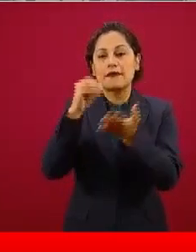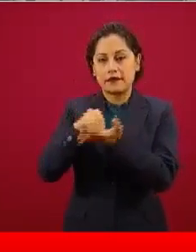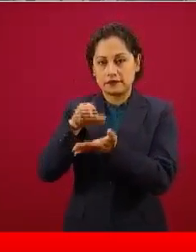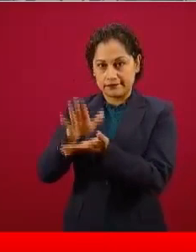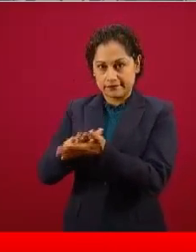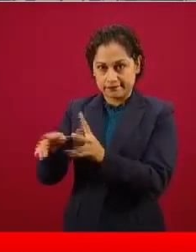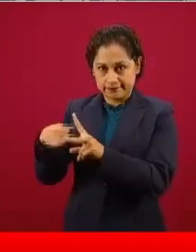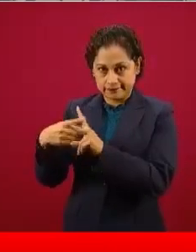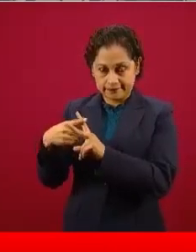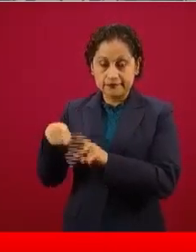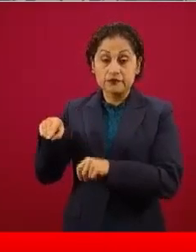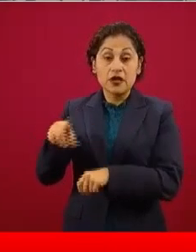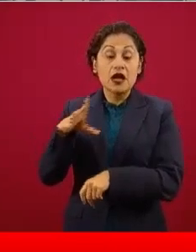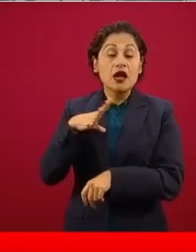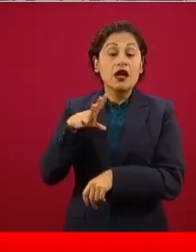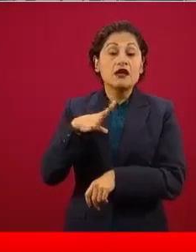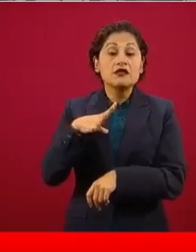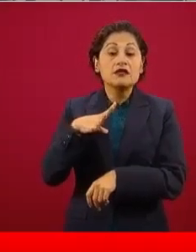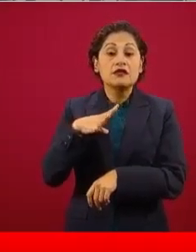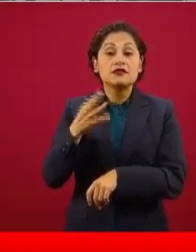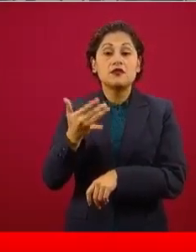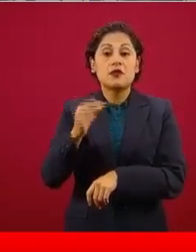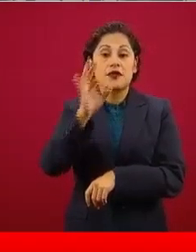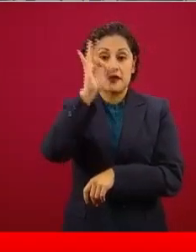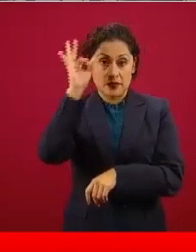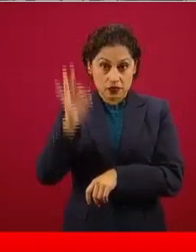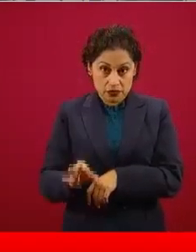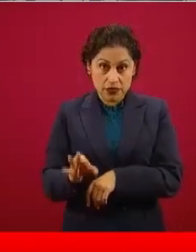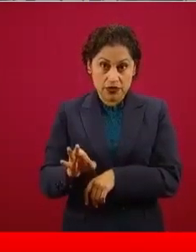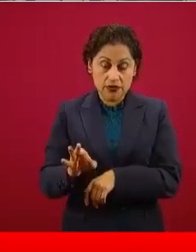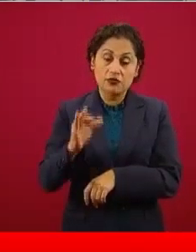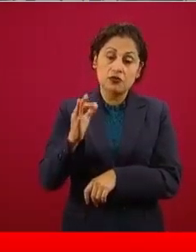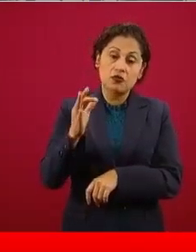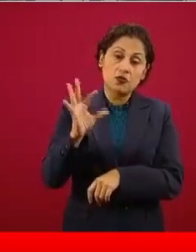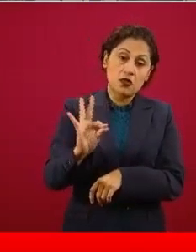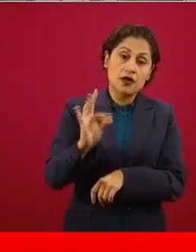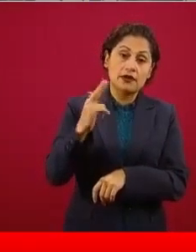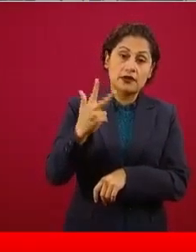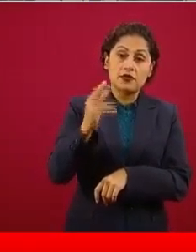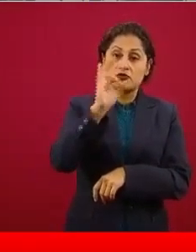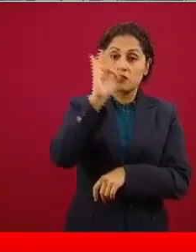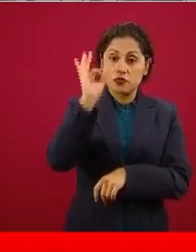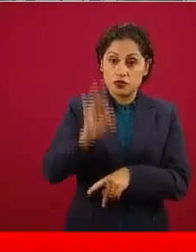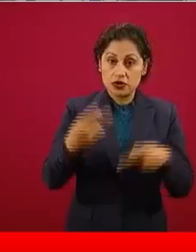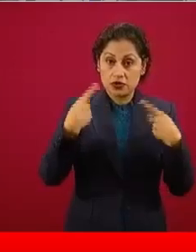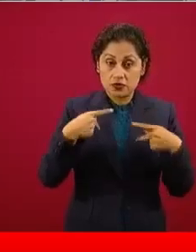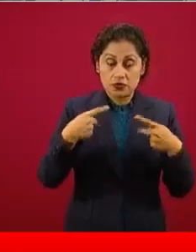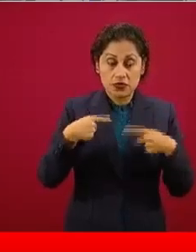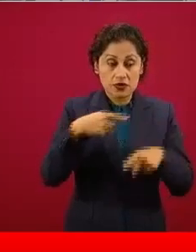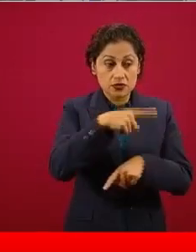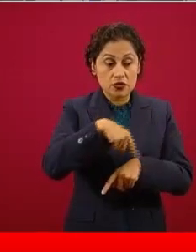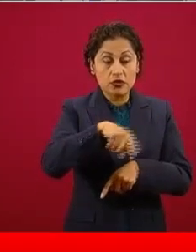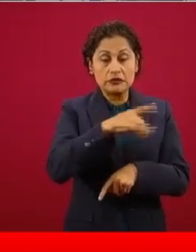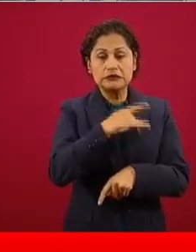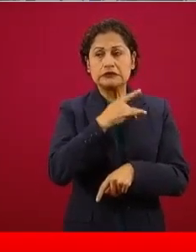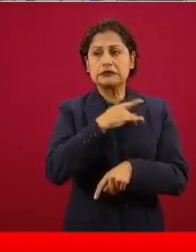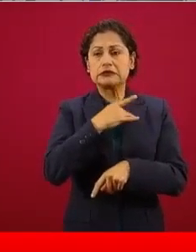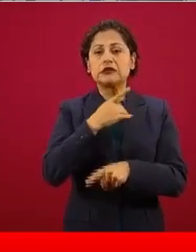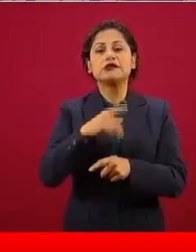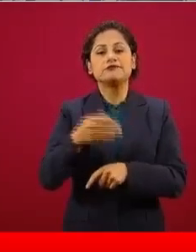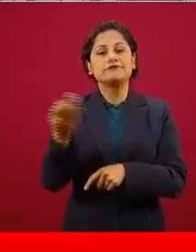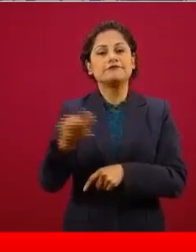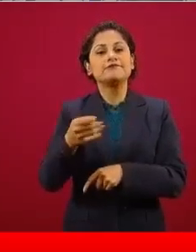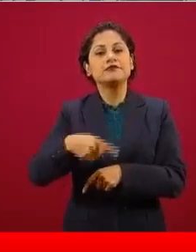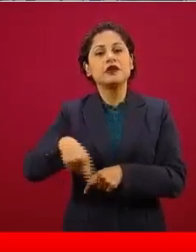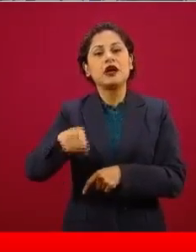promedio 50 por ciento, casi 48 por ciento de las personas que tienen este virus y esto, como suele ocurrir en las